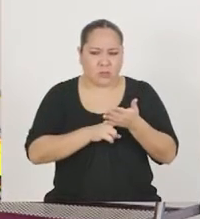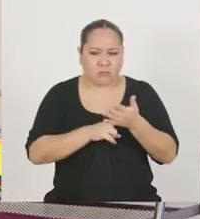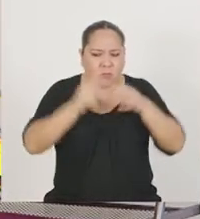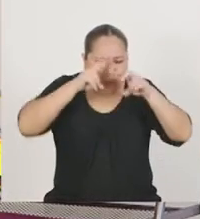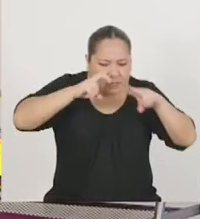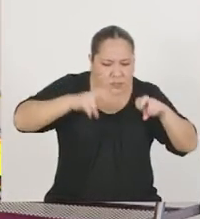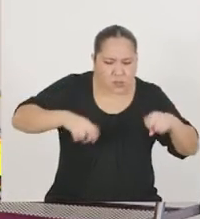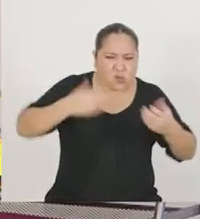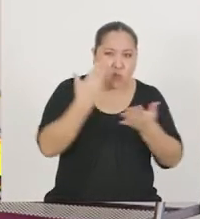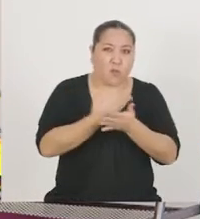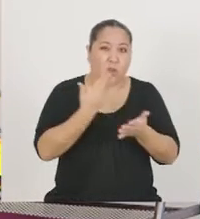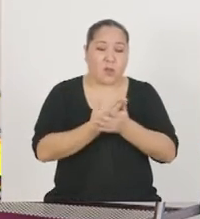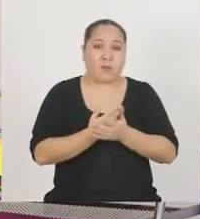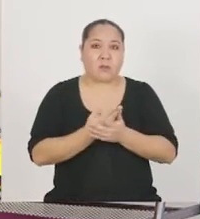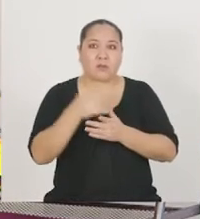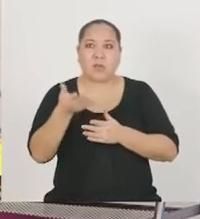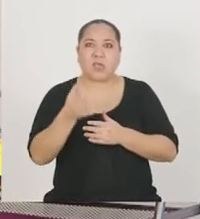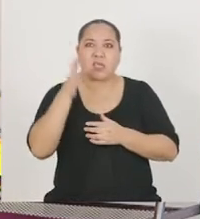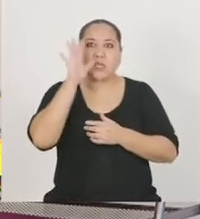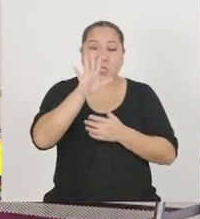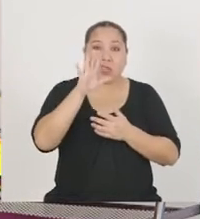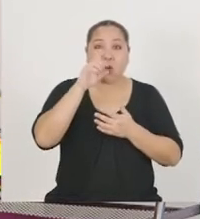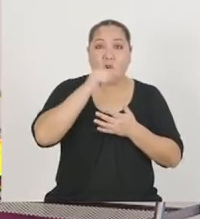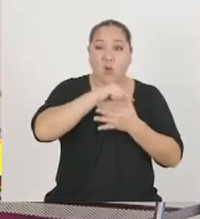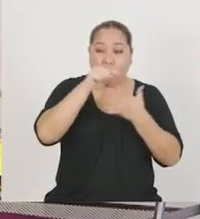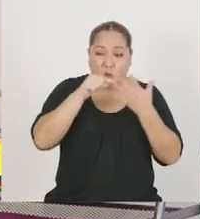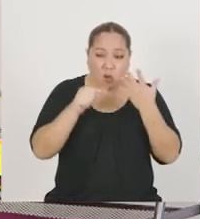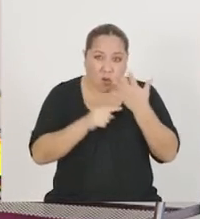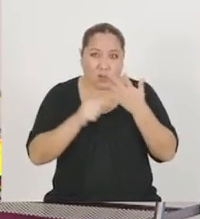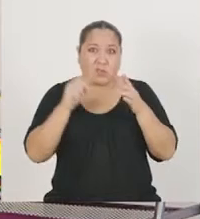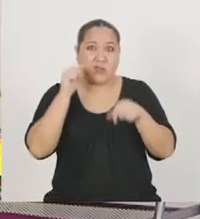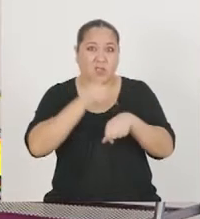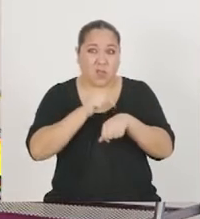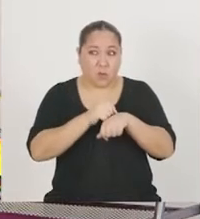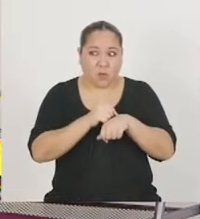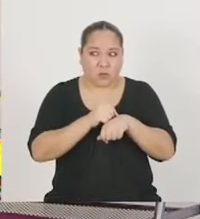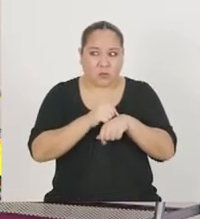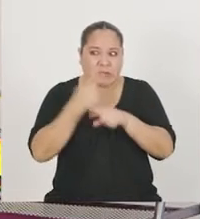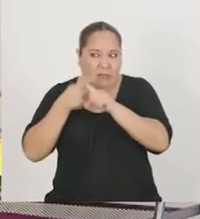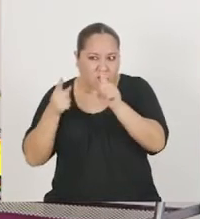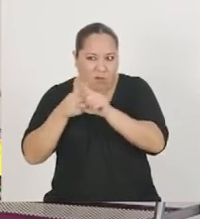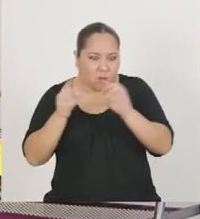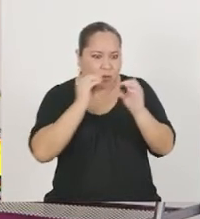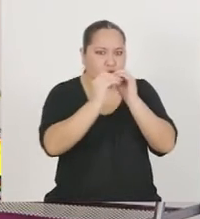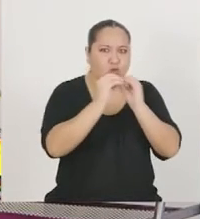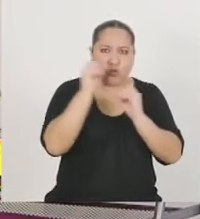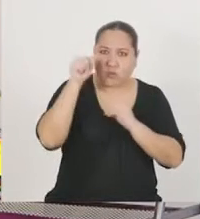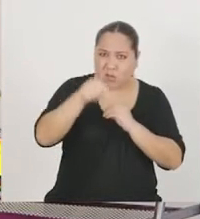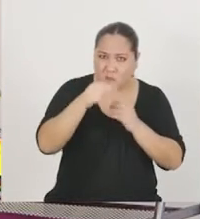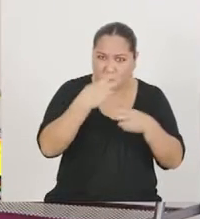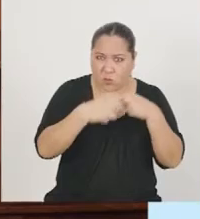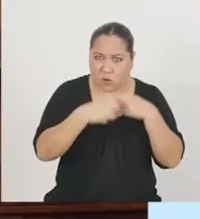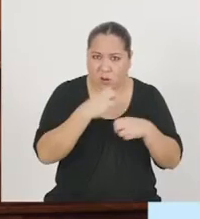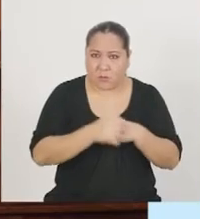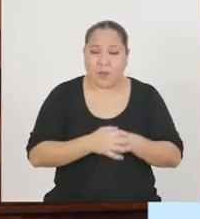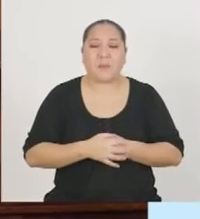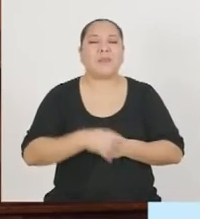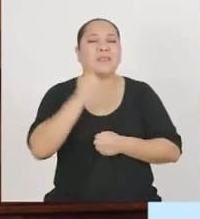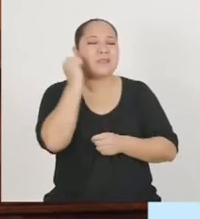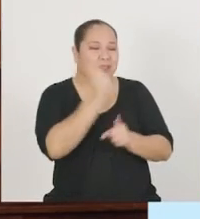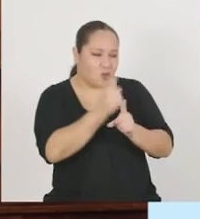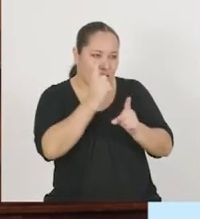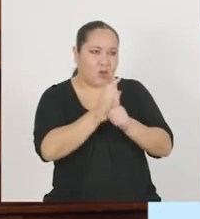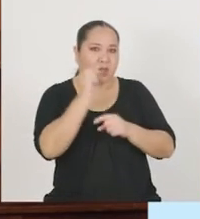según estudios experimentales existen cinco momentos diferentes para llegar a solucionar un problema con esta técnica. Es